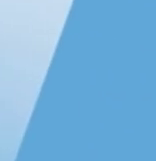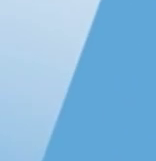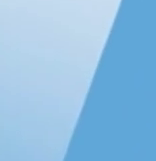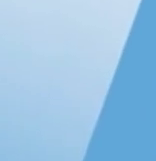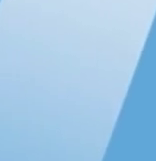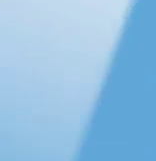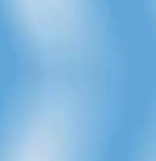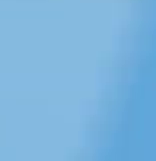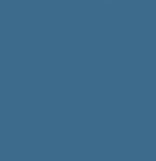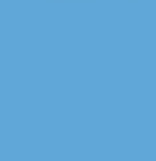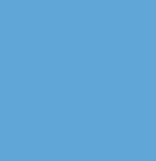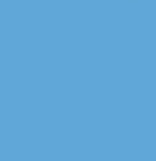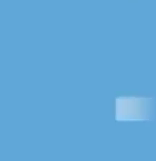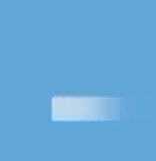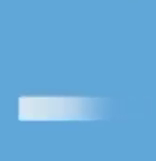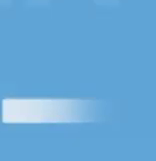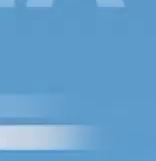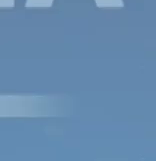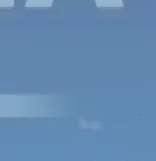Regresamos.